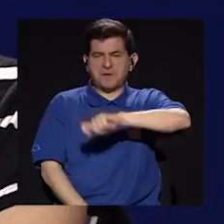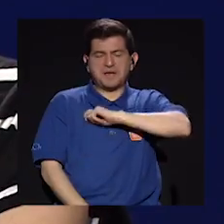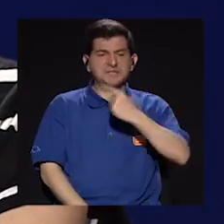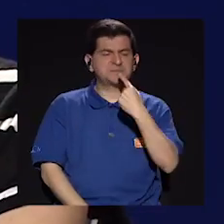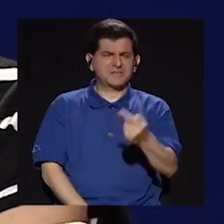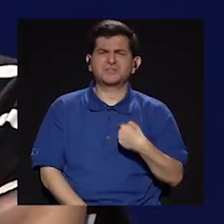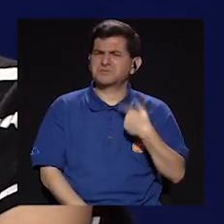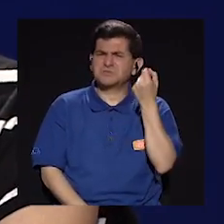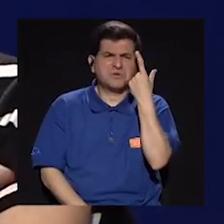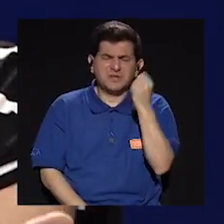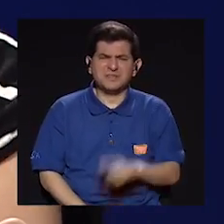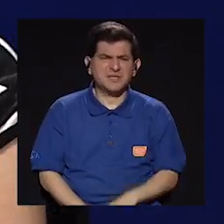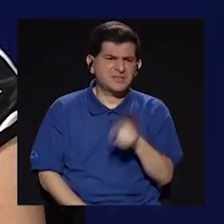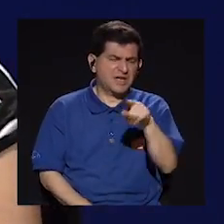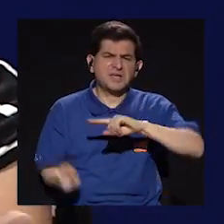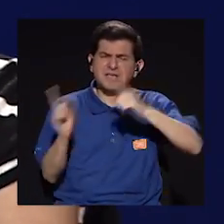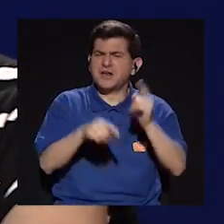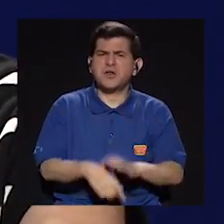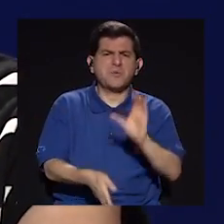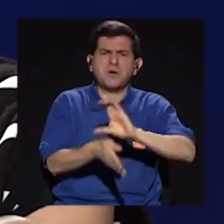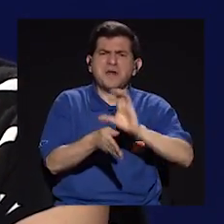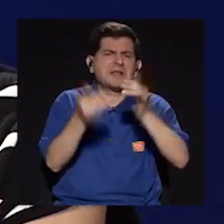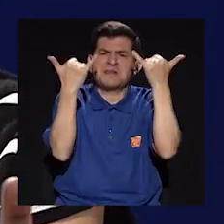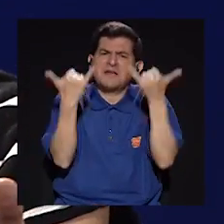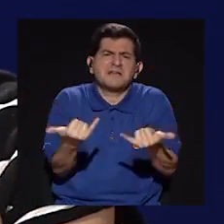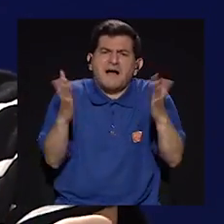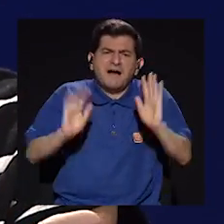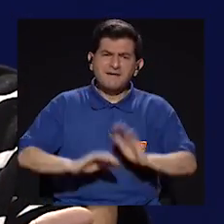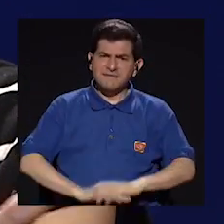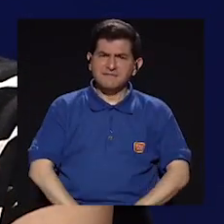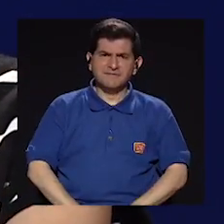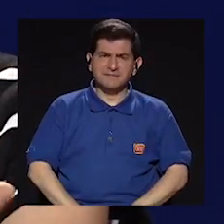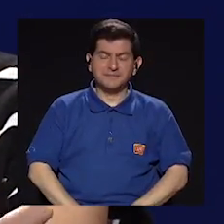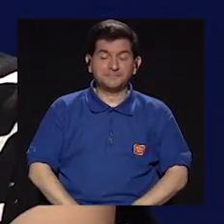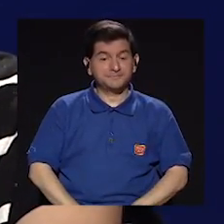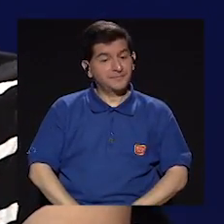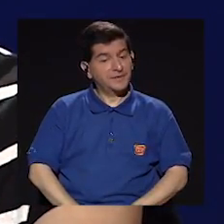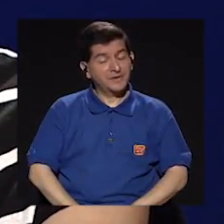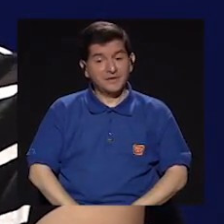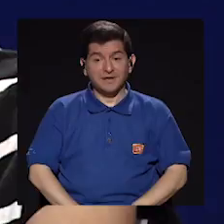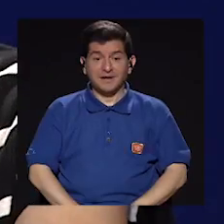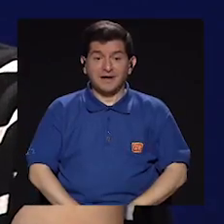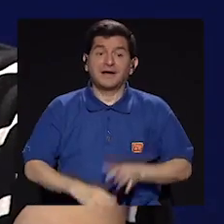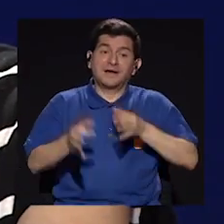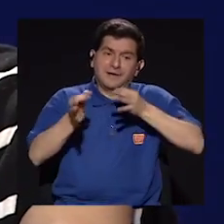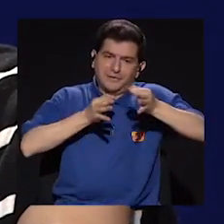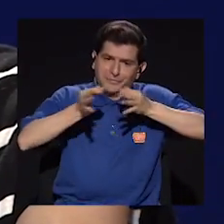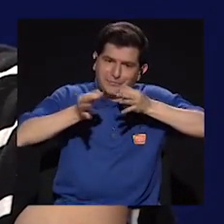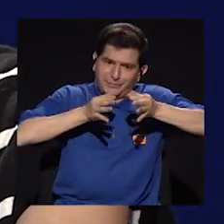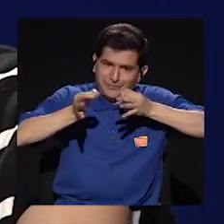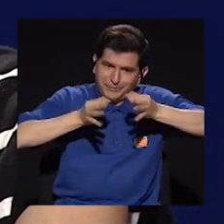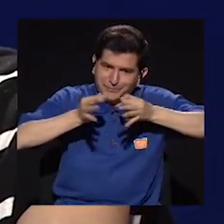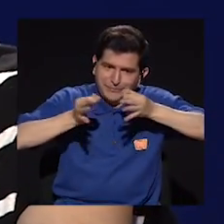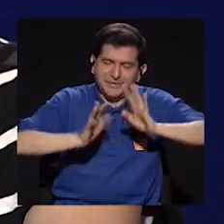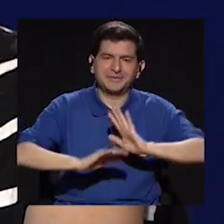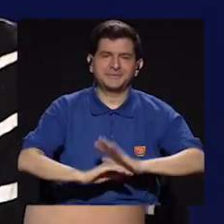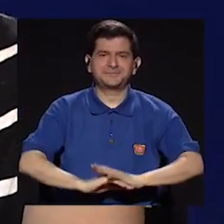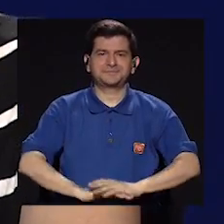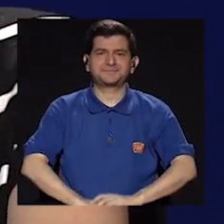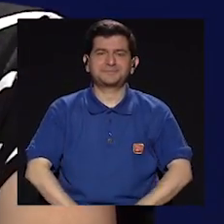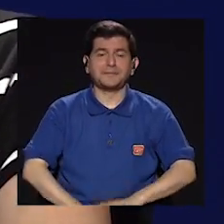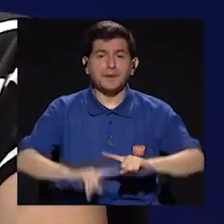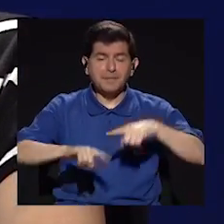veces en España me dijeron, no, no, pero no entiendo, ¿por qué la chica no va a una clínica? ya. ¿Verdad? Y yo, mira, tengo que explicarte algo.